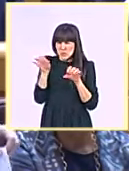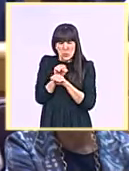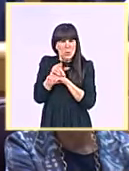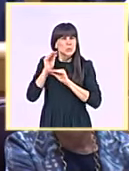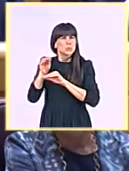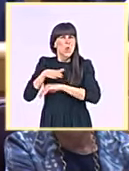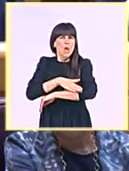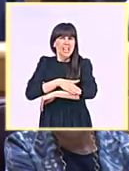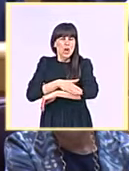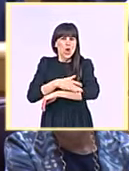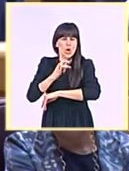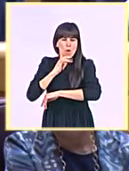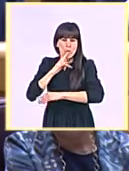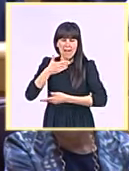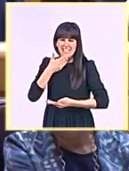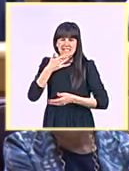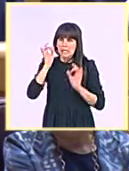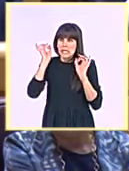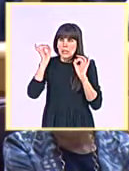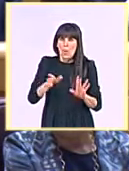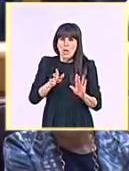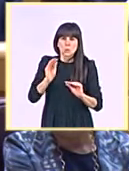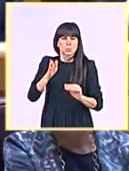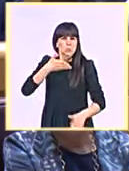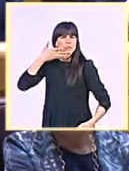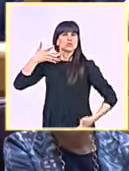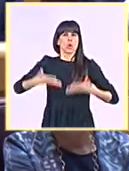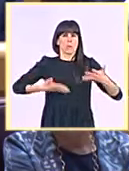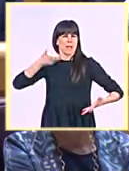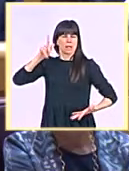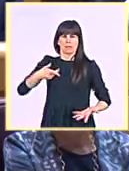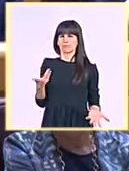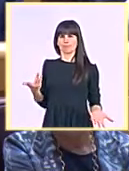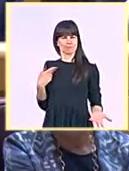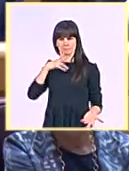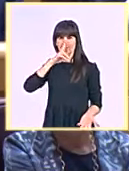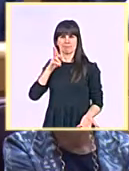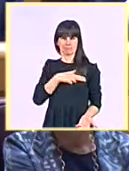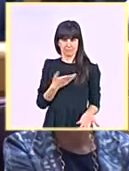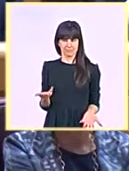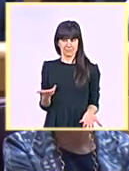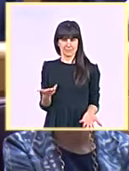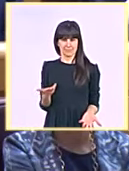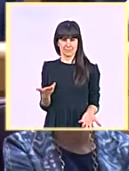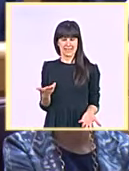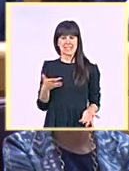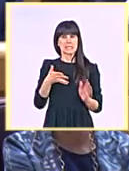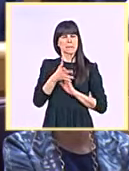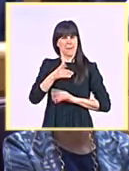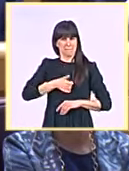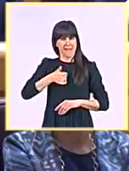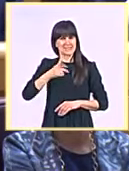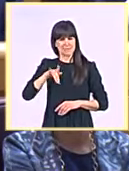soberbia y a su arrogancia. Pero, mire, aún hay más. Ustedes, los socialistas, no creen en la transparencia.